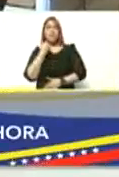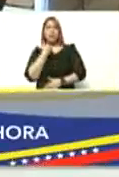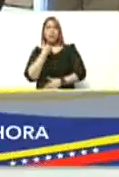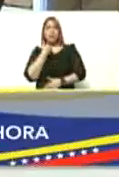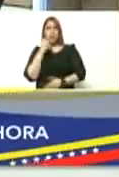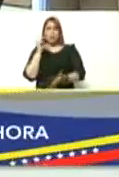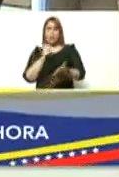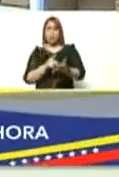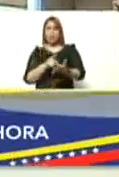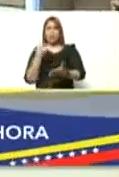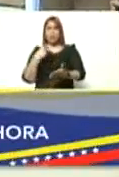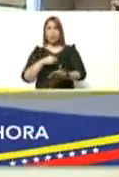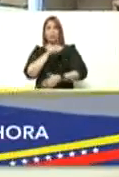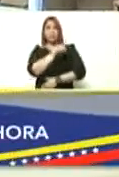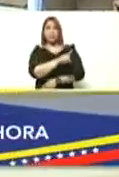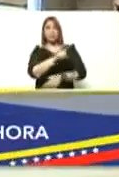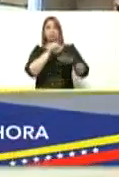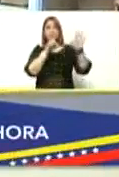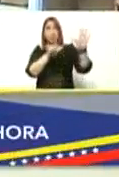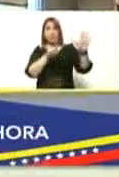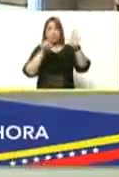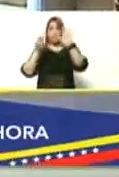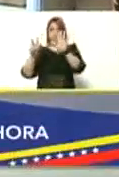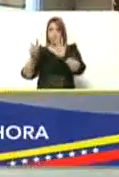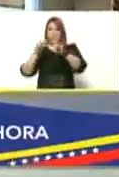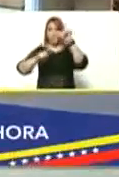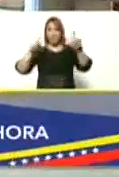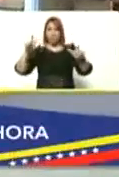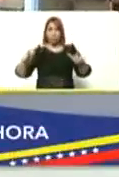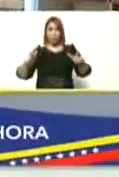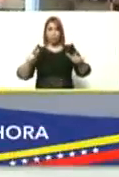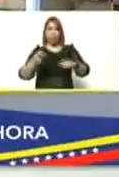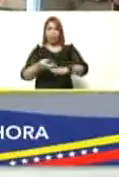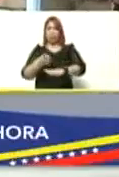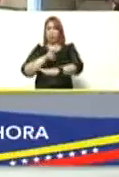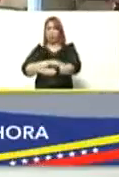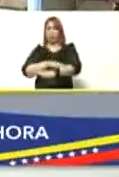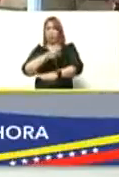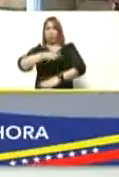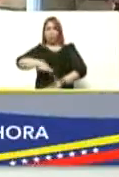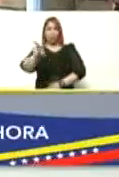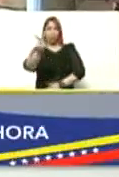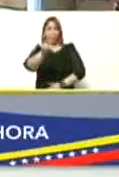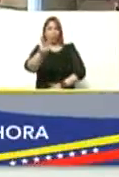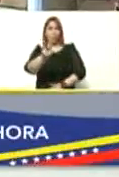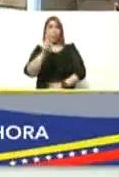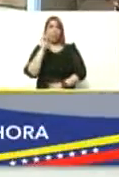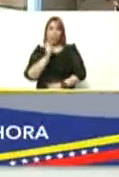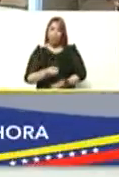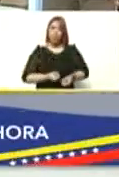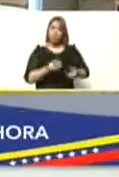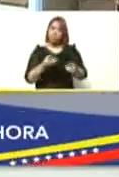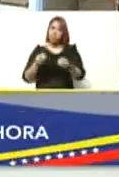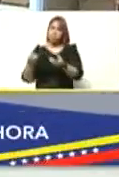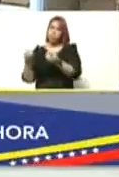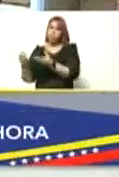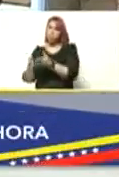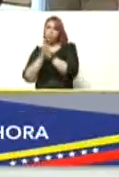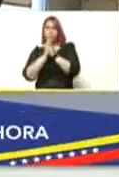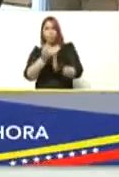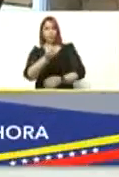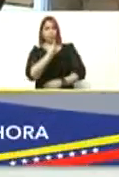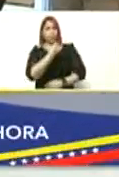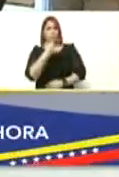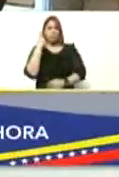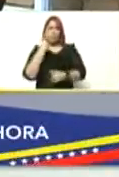tenemos los 167 pacientes en estado grave a nivel nacional que lleguen los antivirales que lleguen los